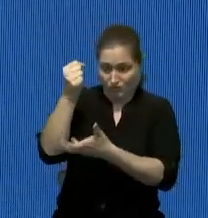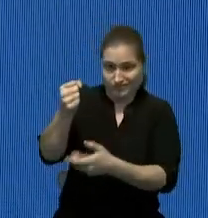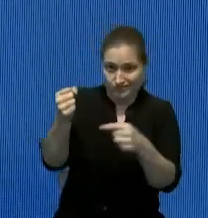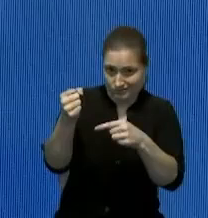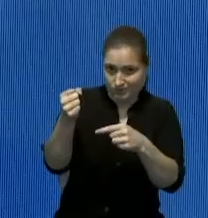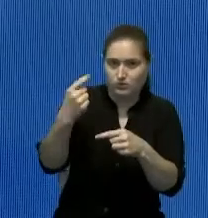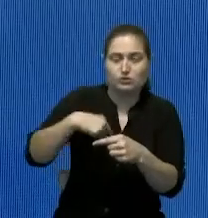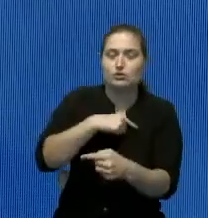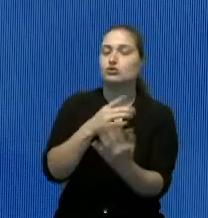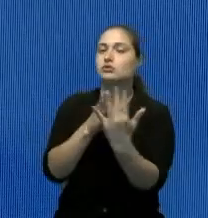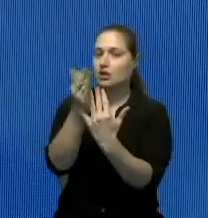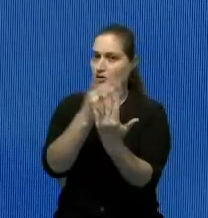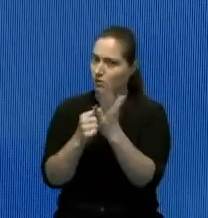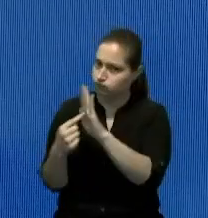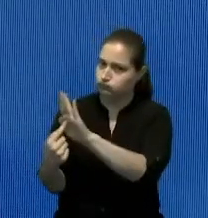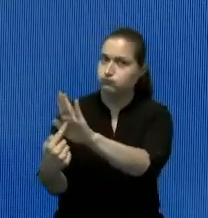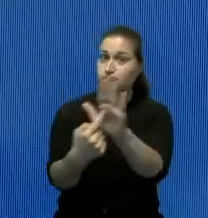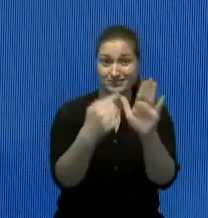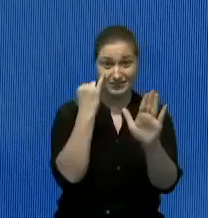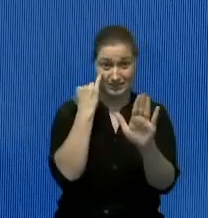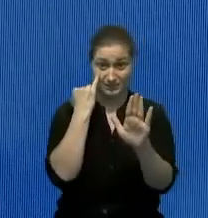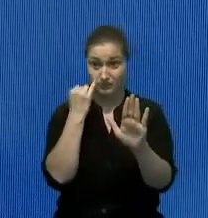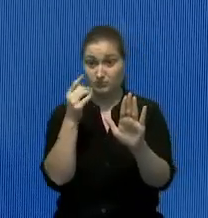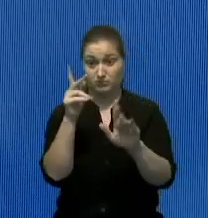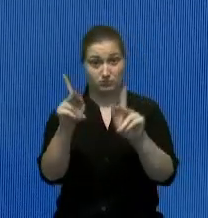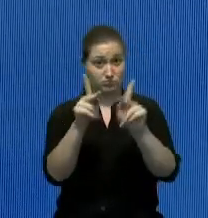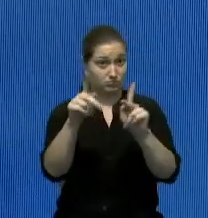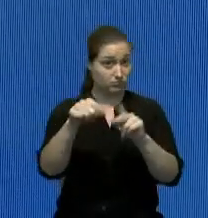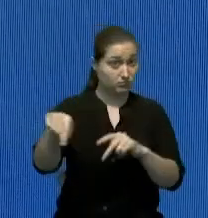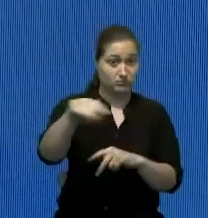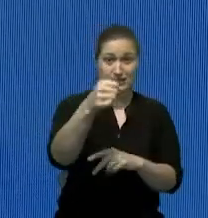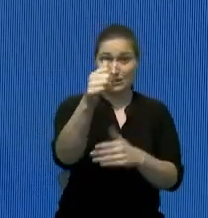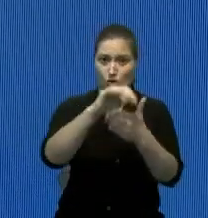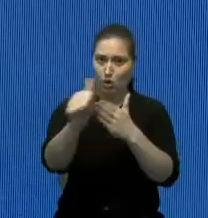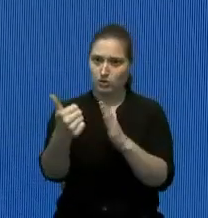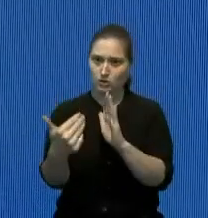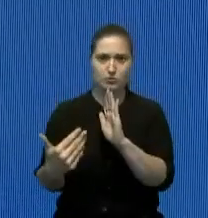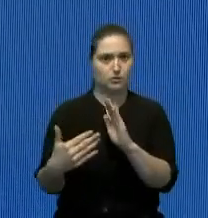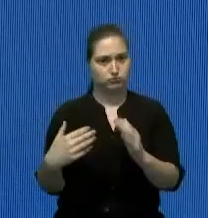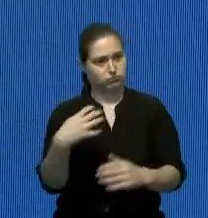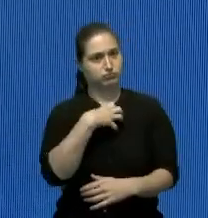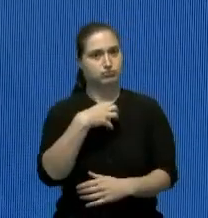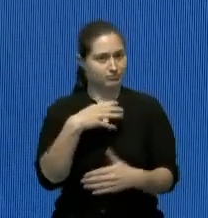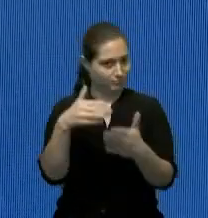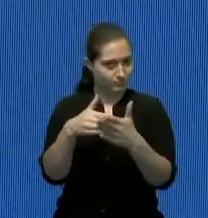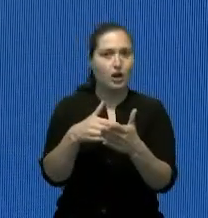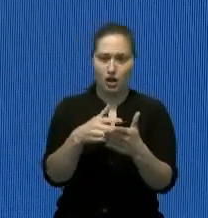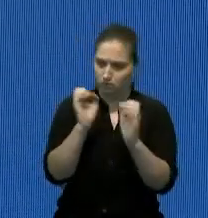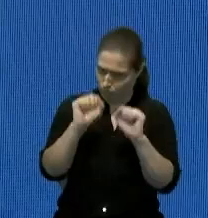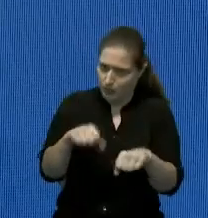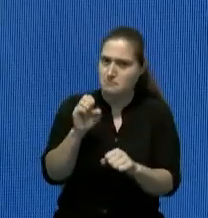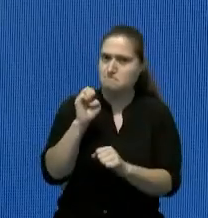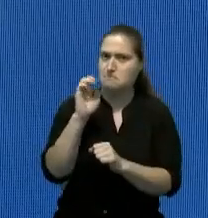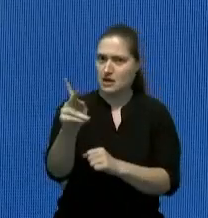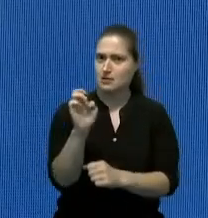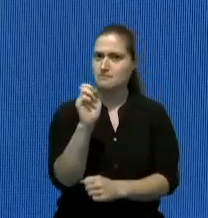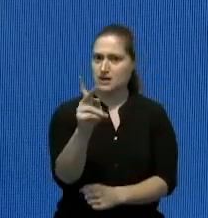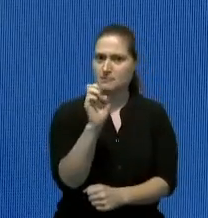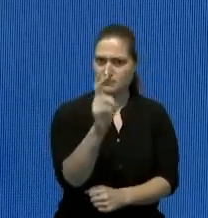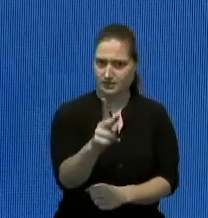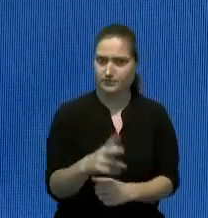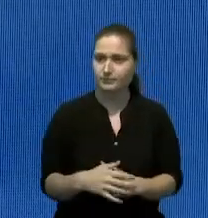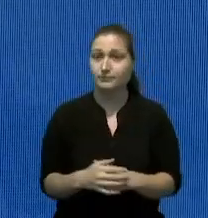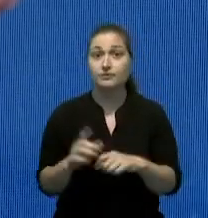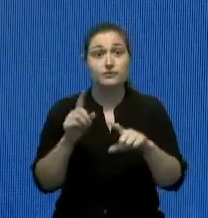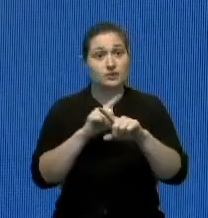se hace y todo el que quiera reclamar sus 10 dólares lo puede reclamar ahora mismo nosotros hemos multiplicado por 7 la cantidad